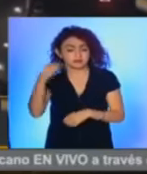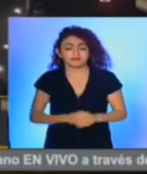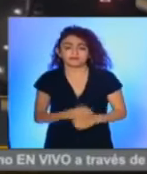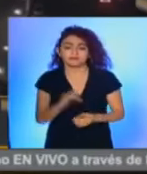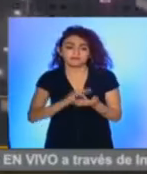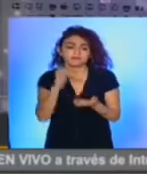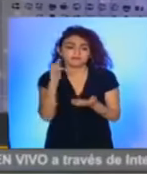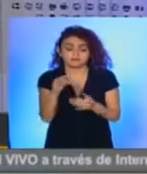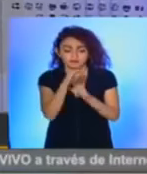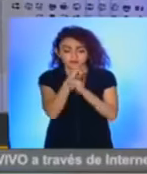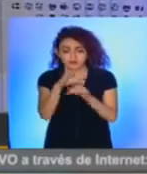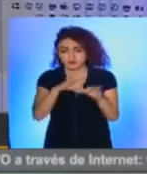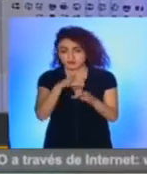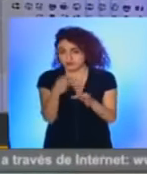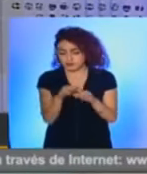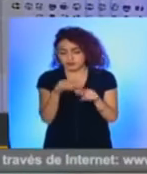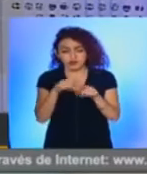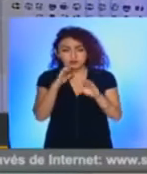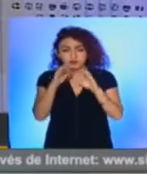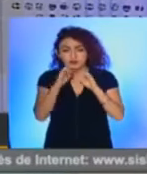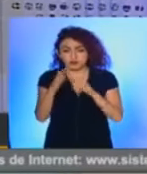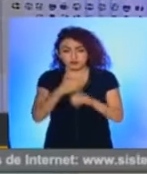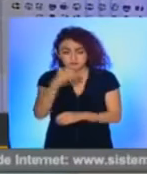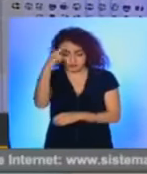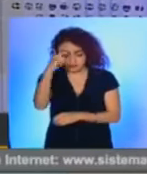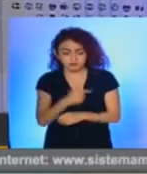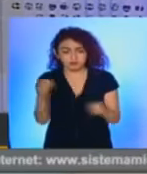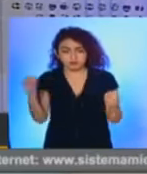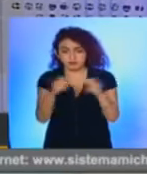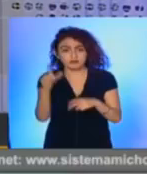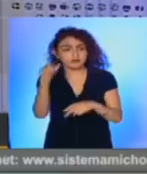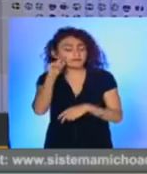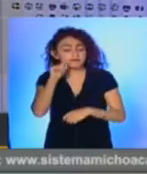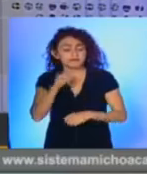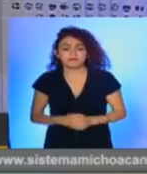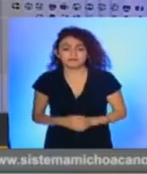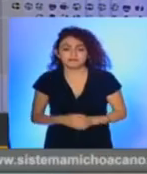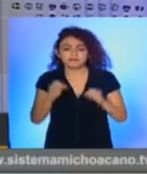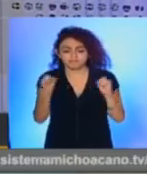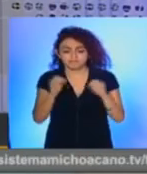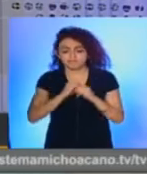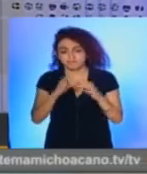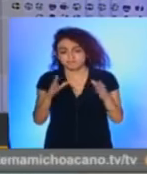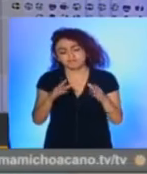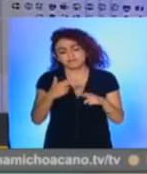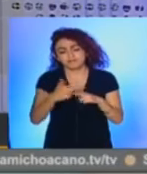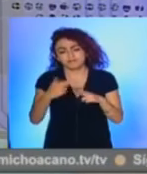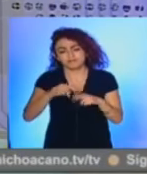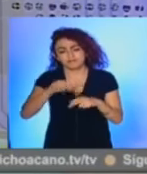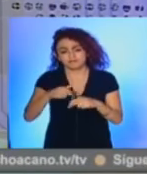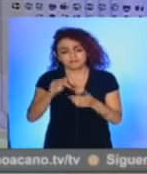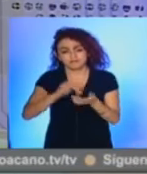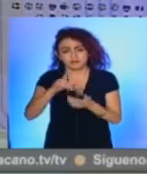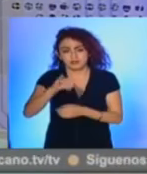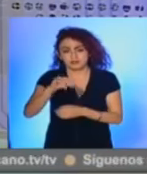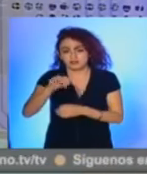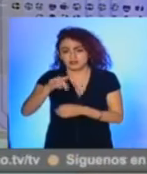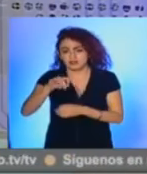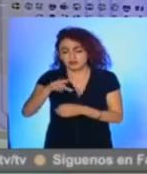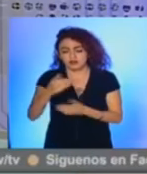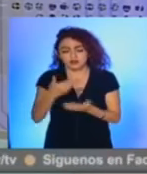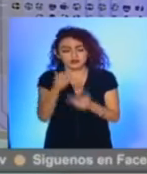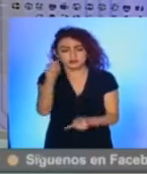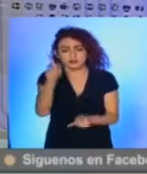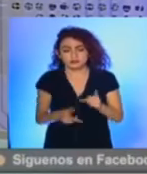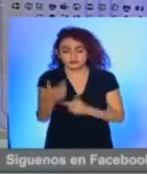Gracias Pepe por la información, nos mantenemos en contacto, muy buena noche, nos escuchamos el día de mañana. Claro que sí, hasta pronto, gracias. Gracias a José Antonio Samudio.